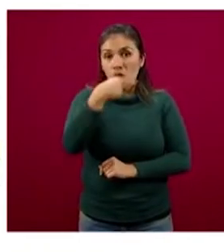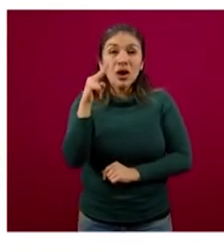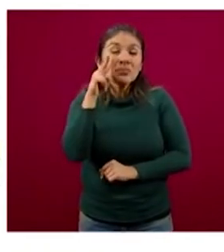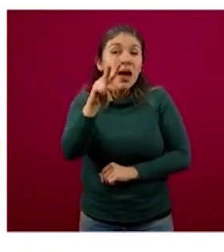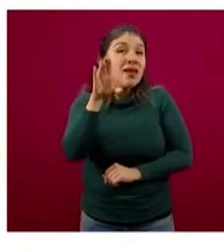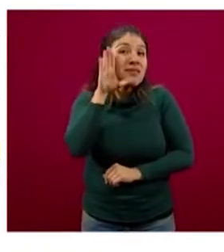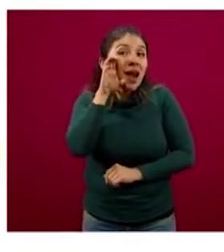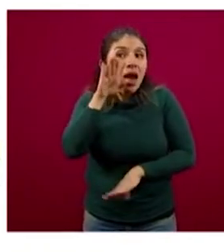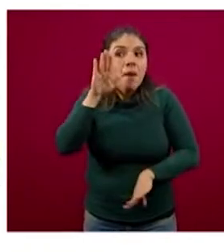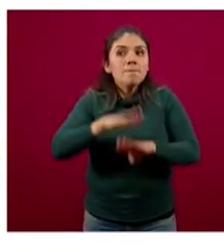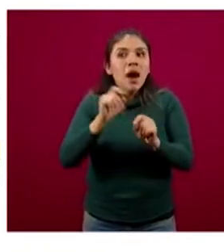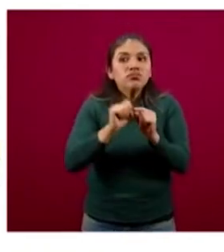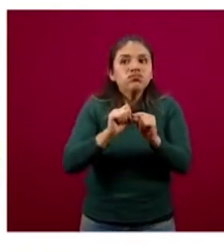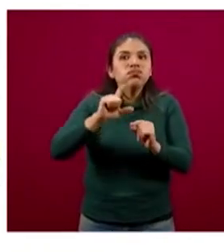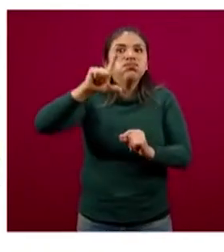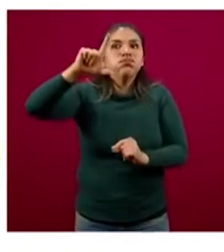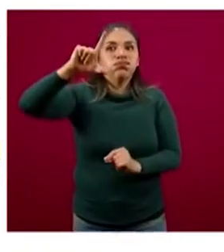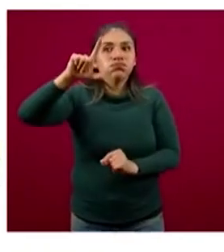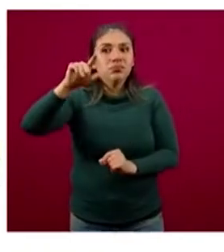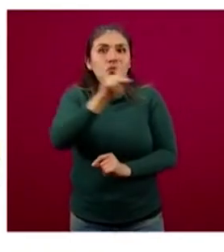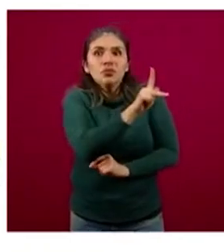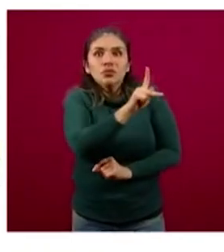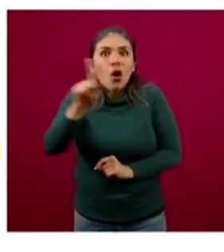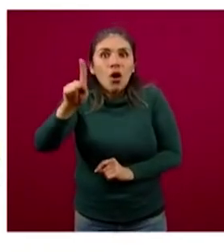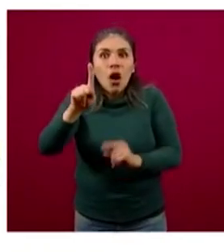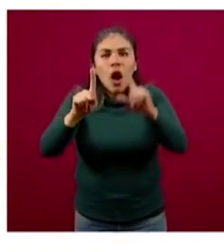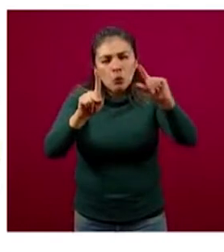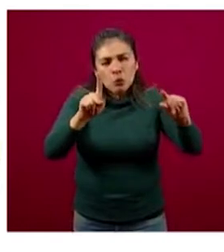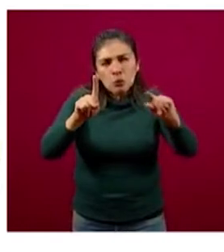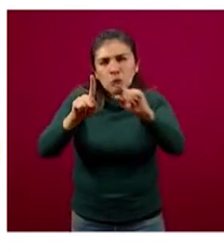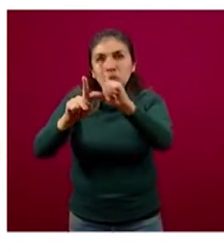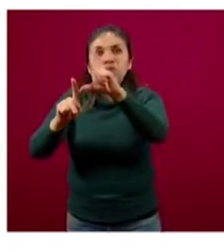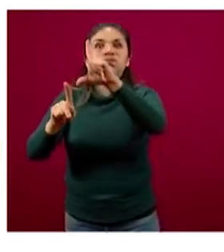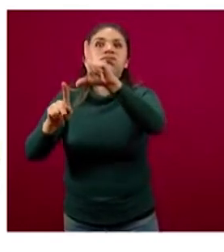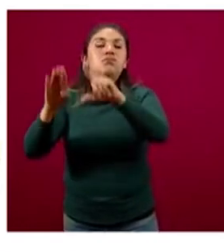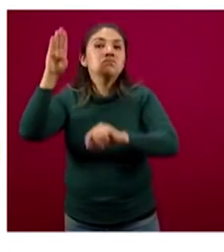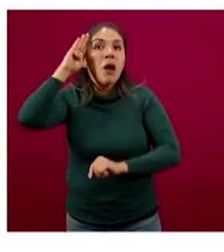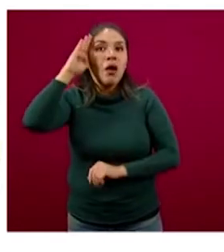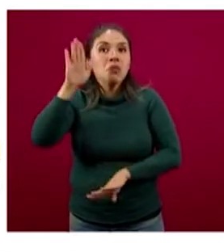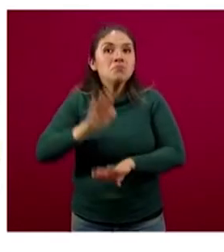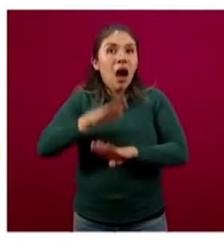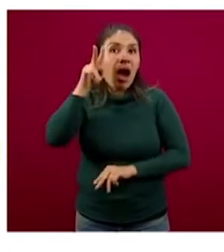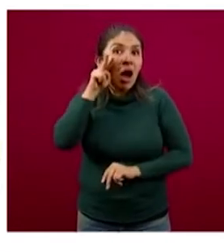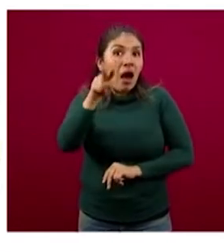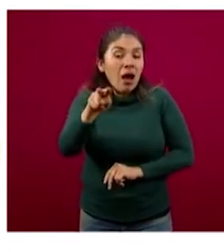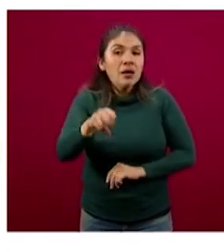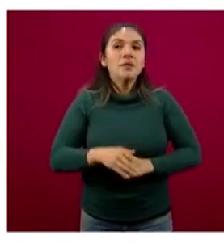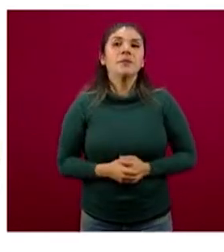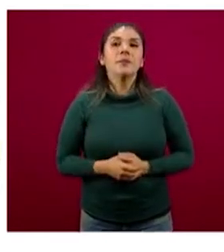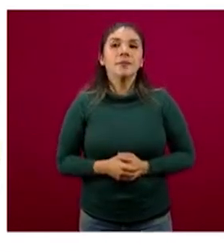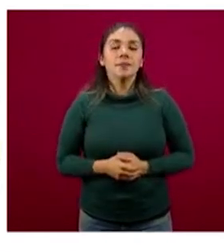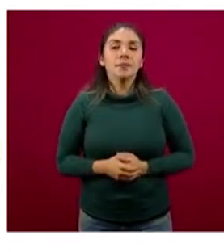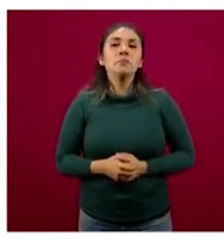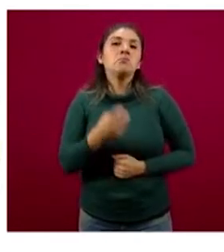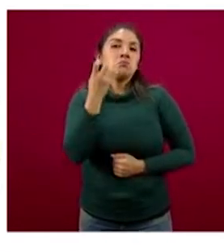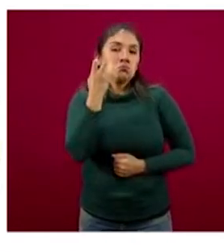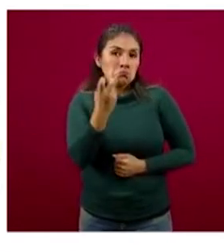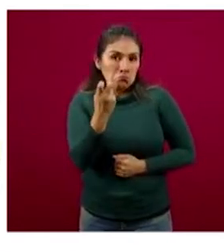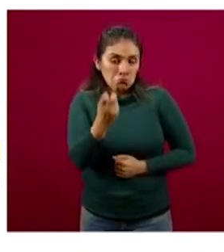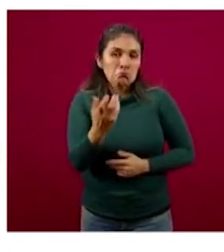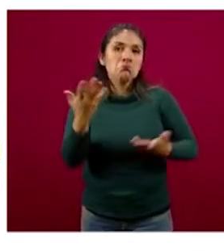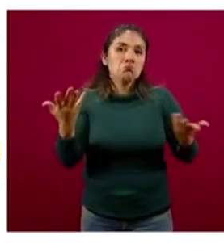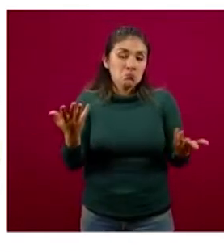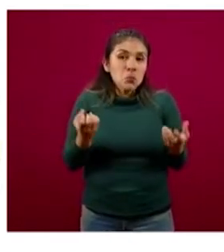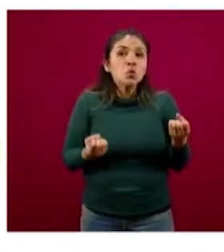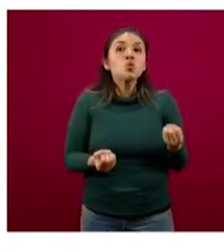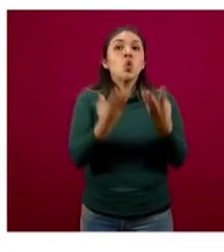naranja es la más alta de todas las barras naranjas que hemos tenido desde que inició la confirmación de casos. Aún así, en función de